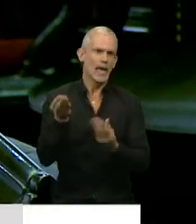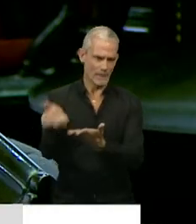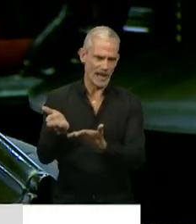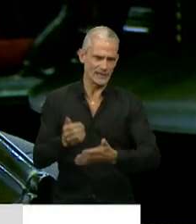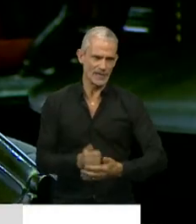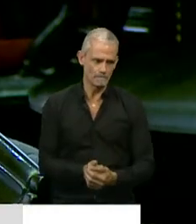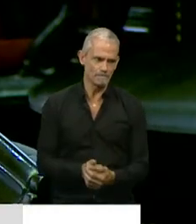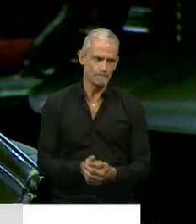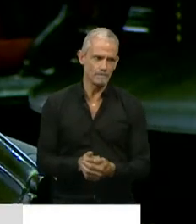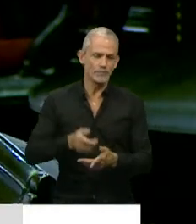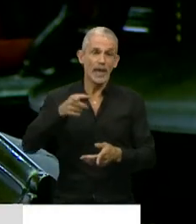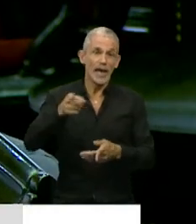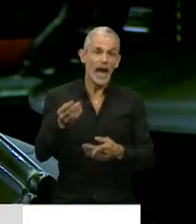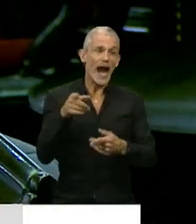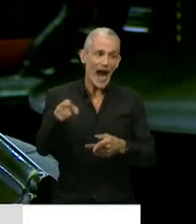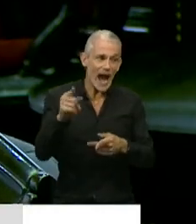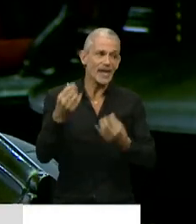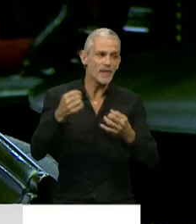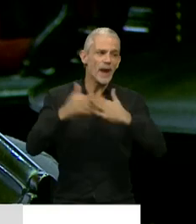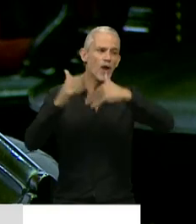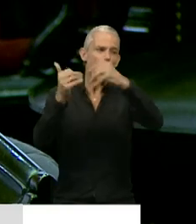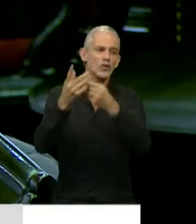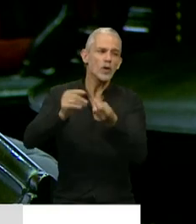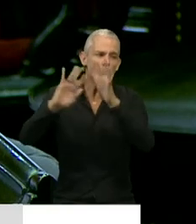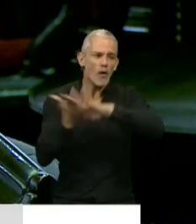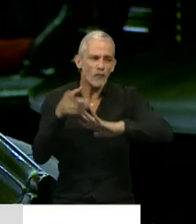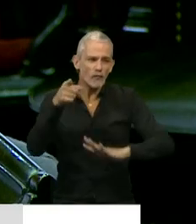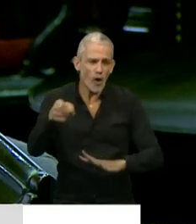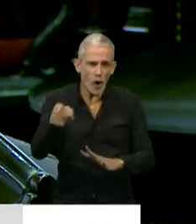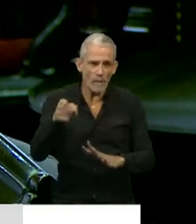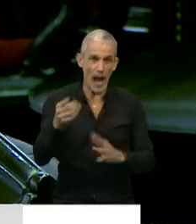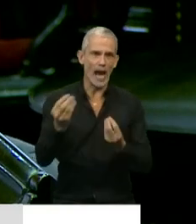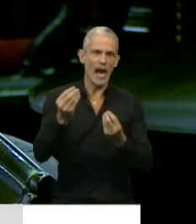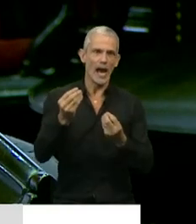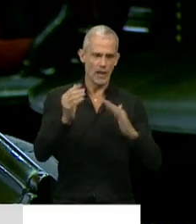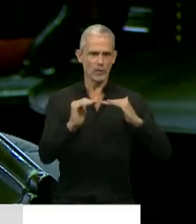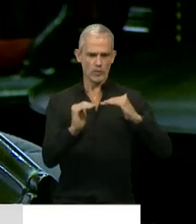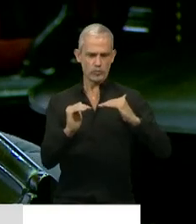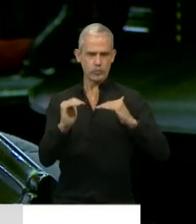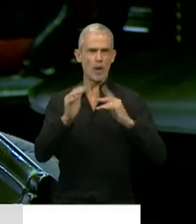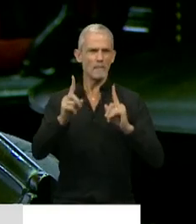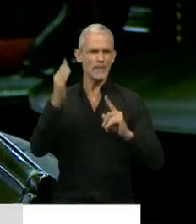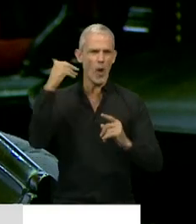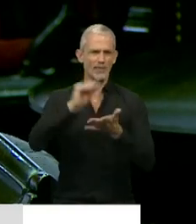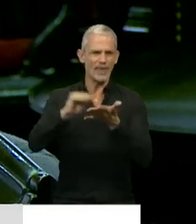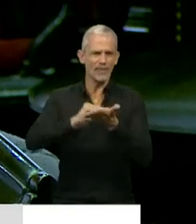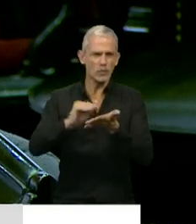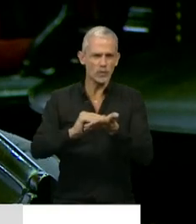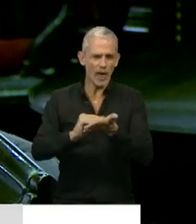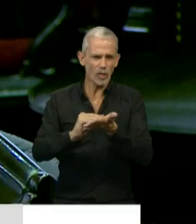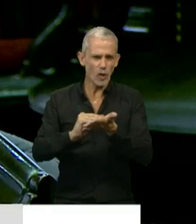que parte de lo que estamos construyendo y lo que tenemos que construir es la posibilidad de no pasarnos, como decía un